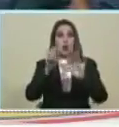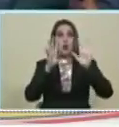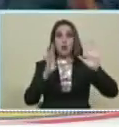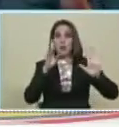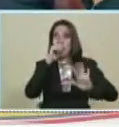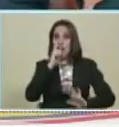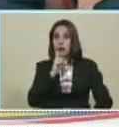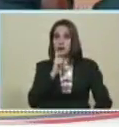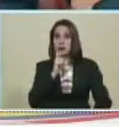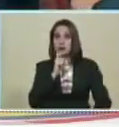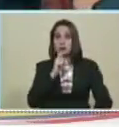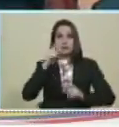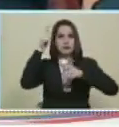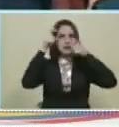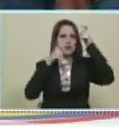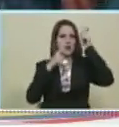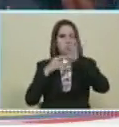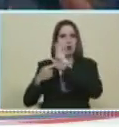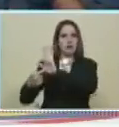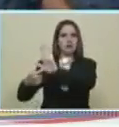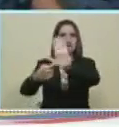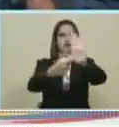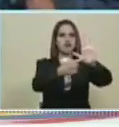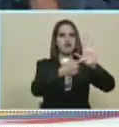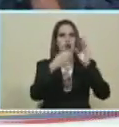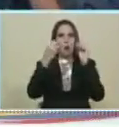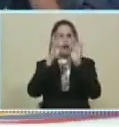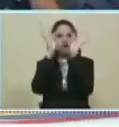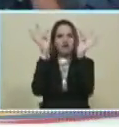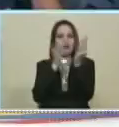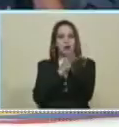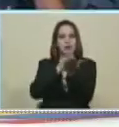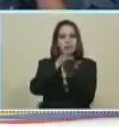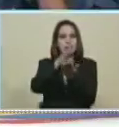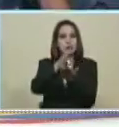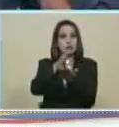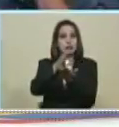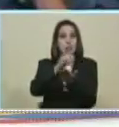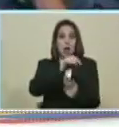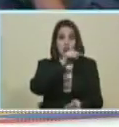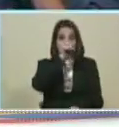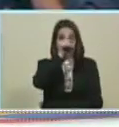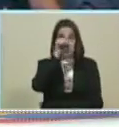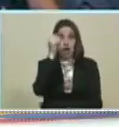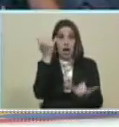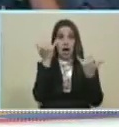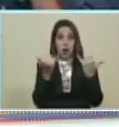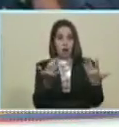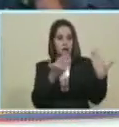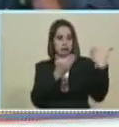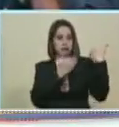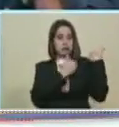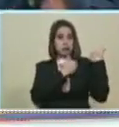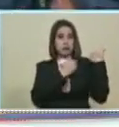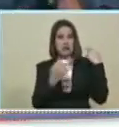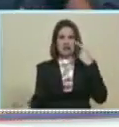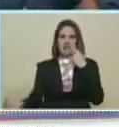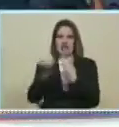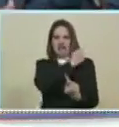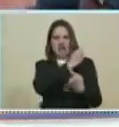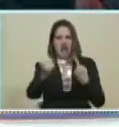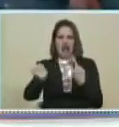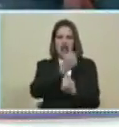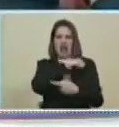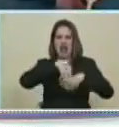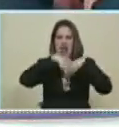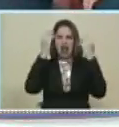años Chávez Nos mostró El camino Pero ahora Usted Frente a la arremetida Brutal De la